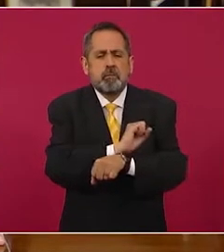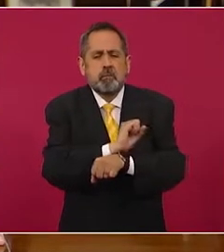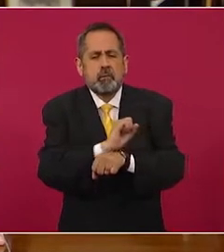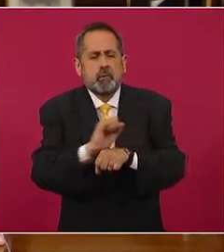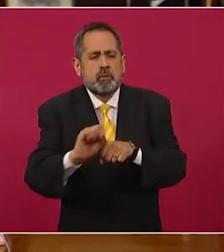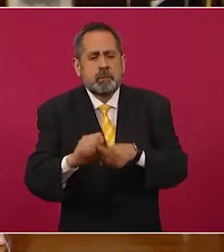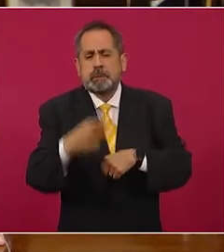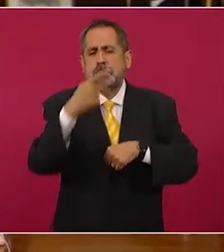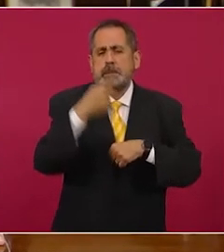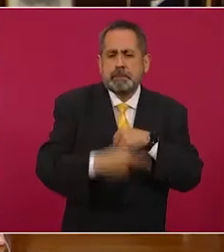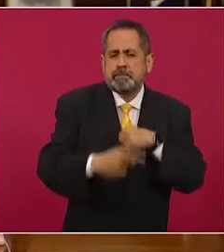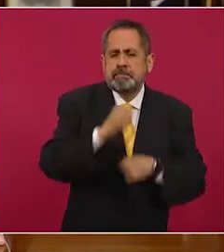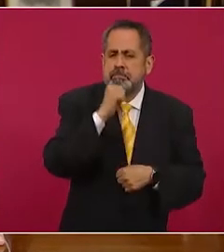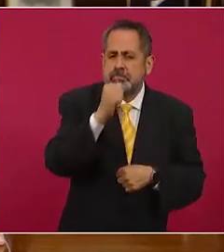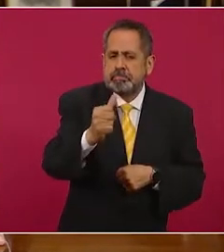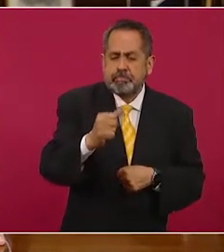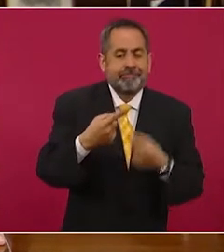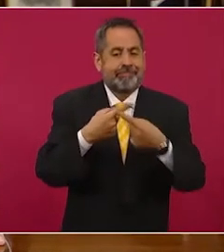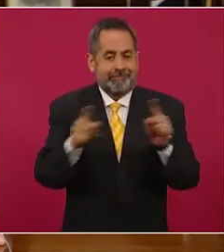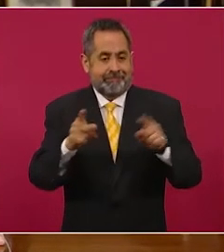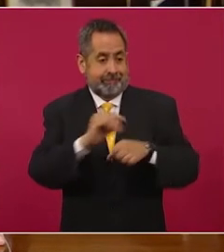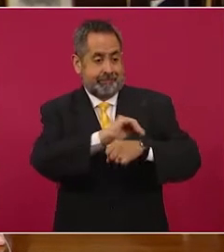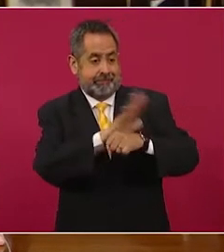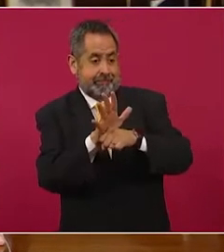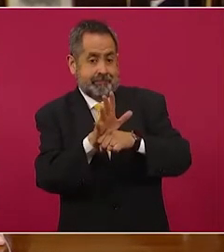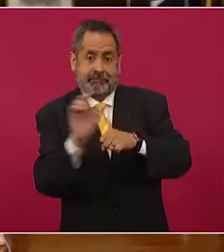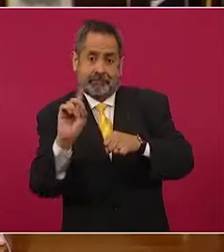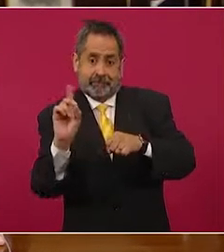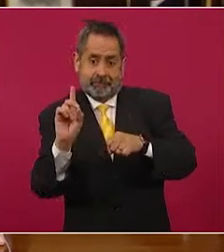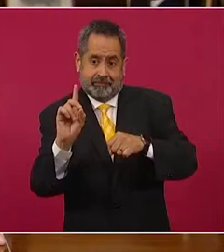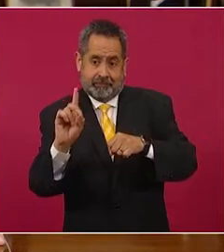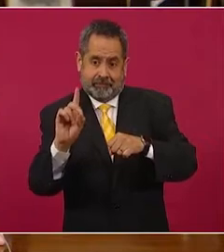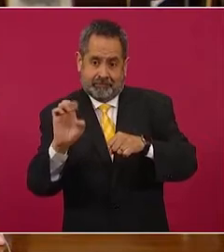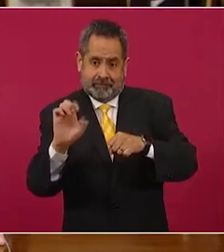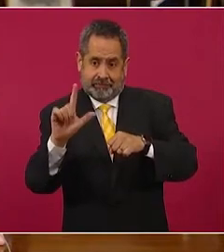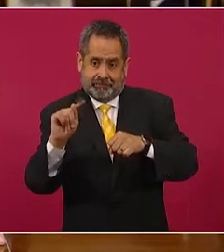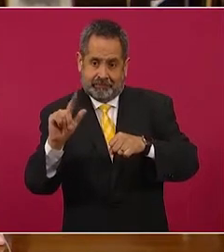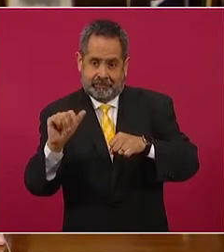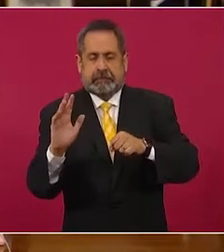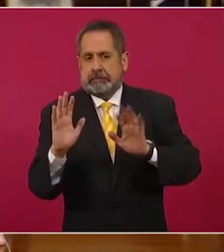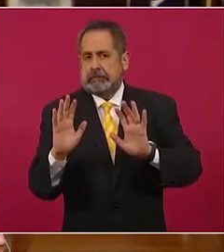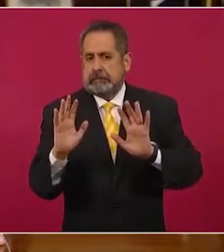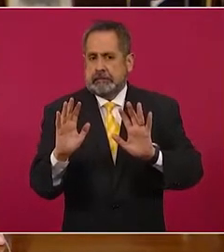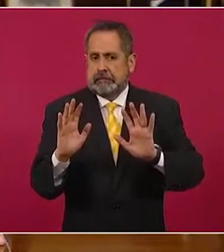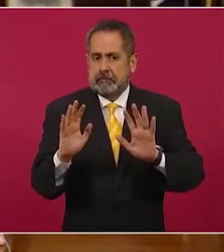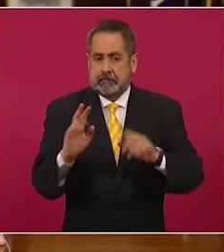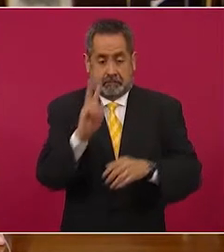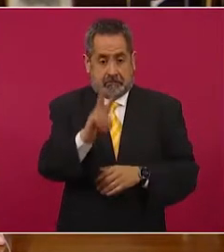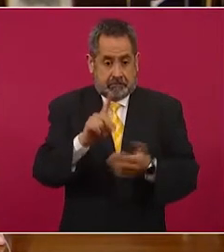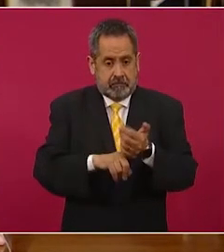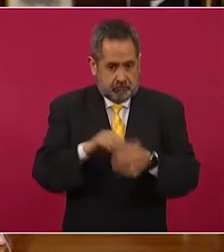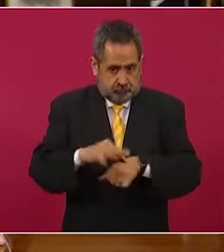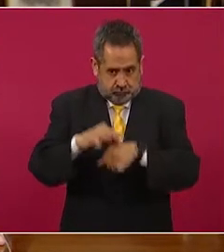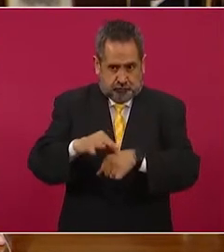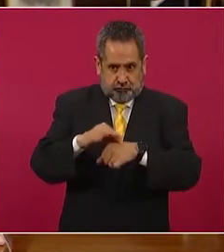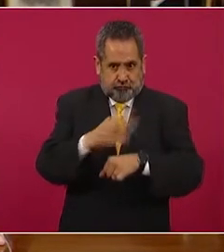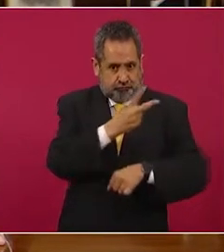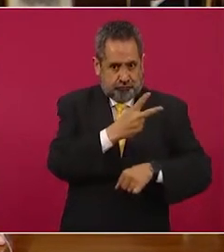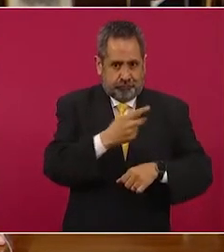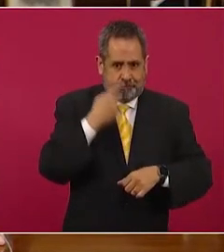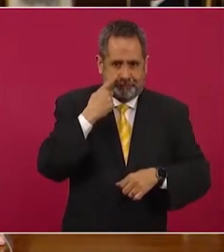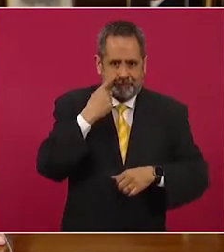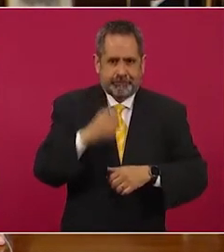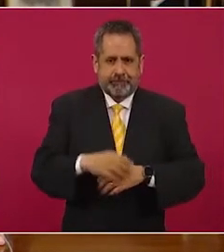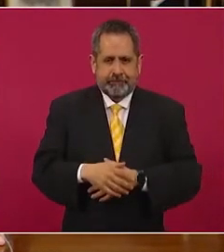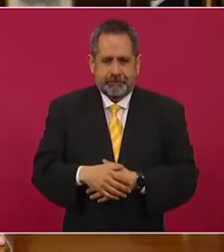que la variante Delta, y lo estoy experimentando. Miren,